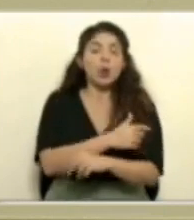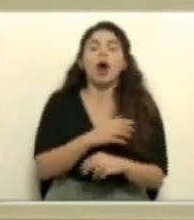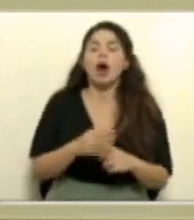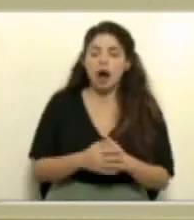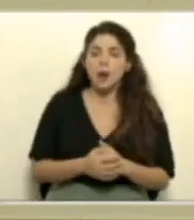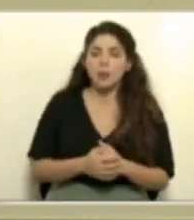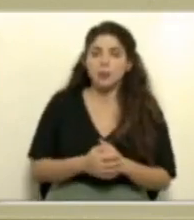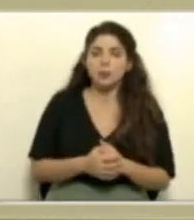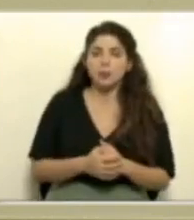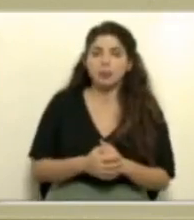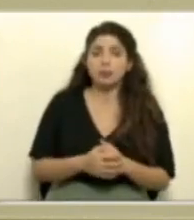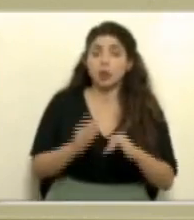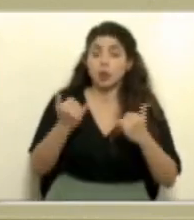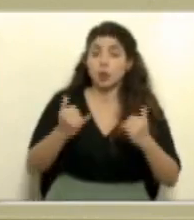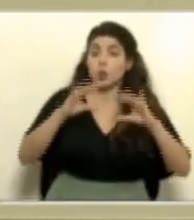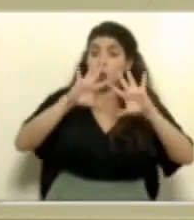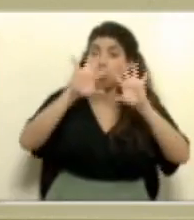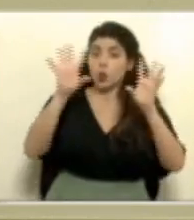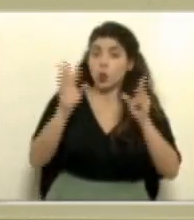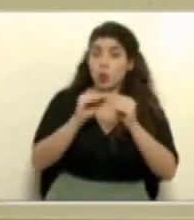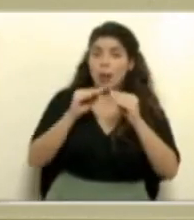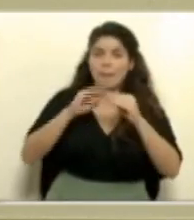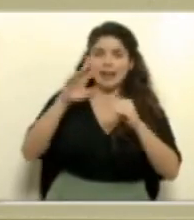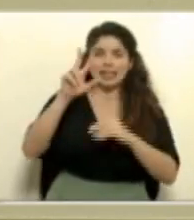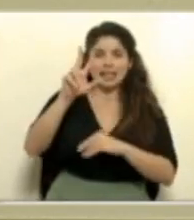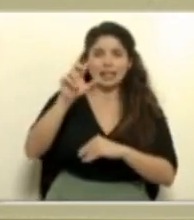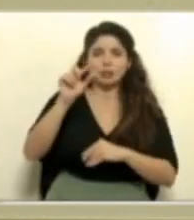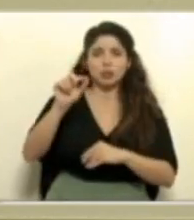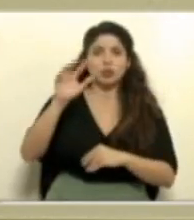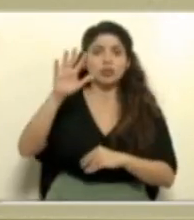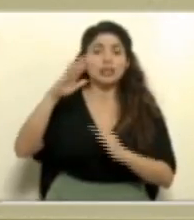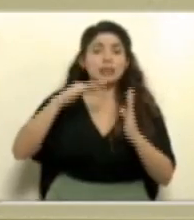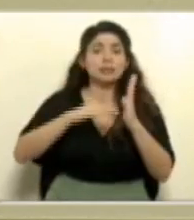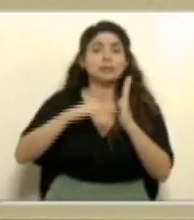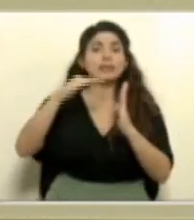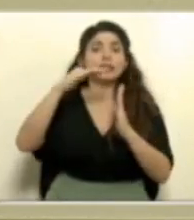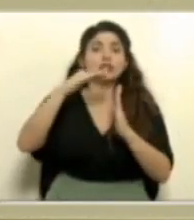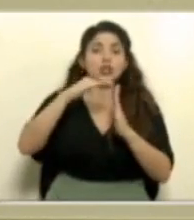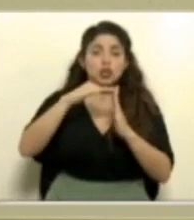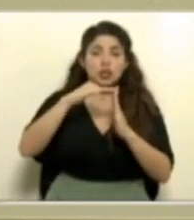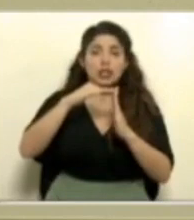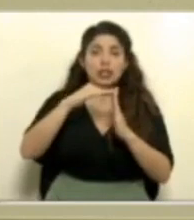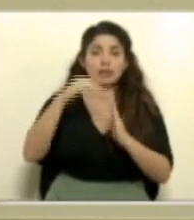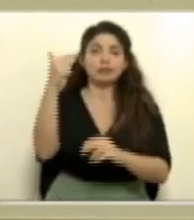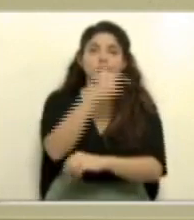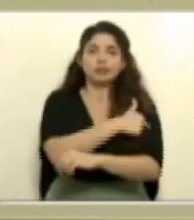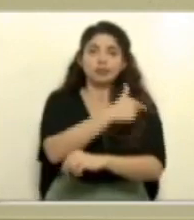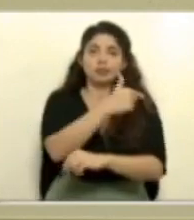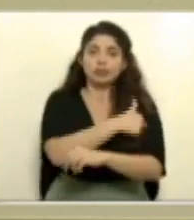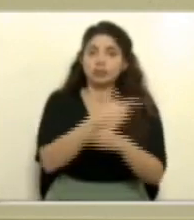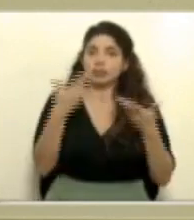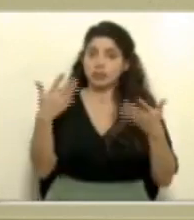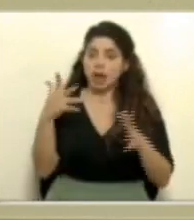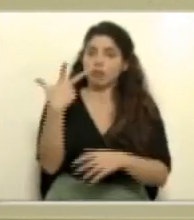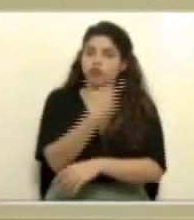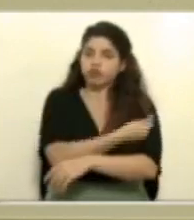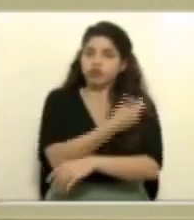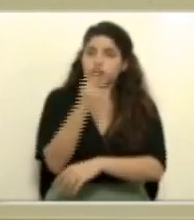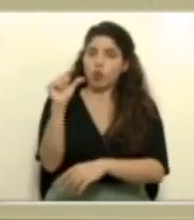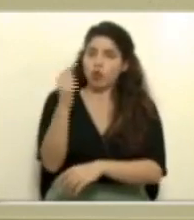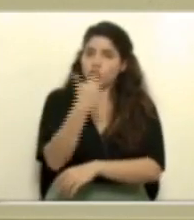bueno, ya en total más de 3.5 millones de dosis se han aplicado, tenemos